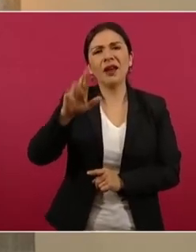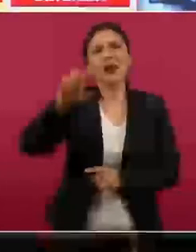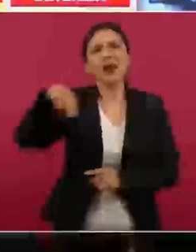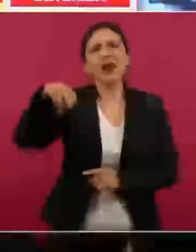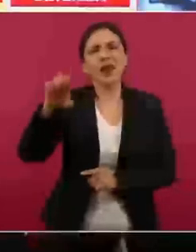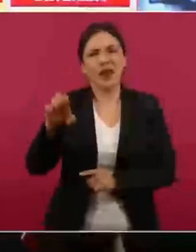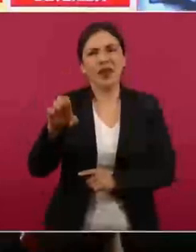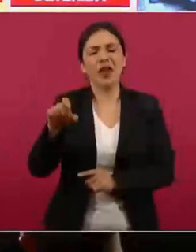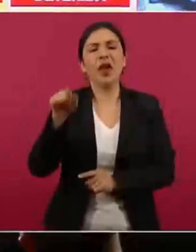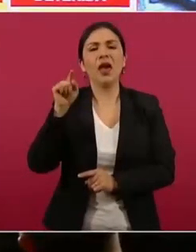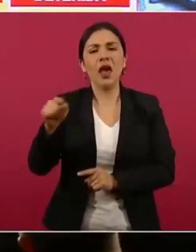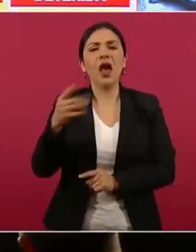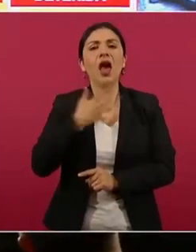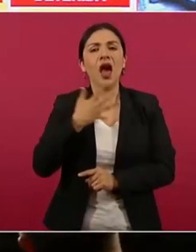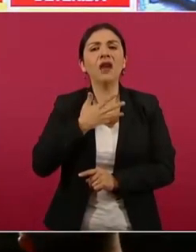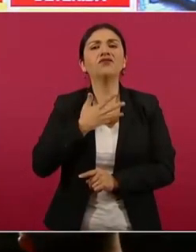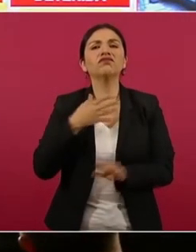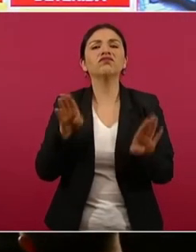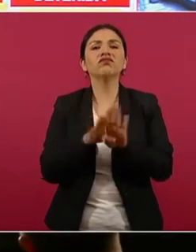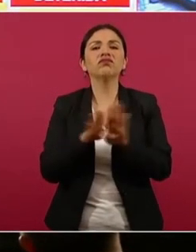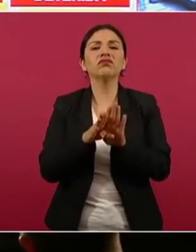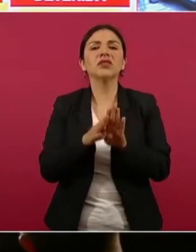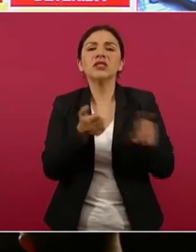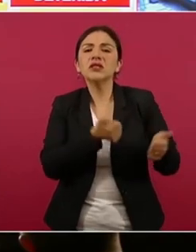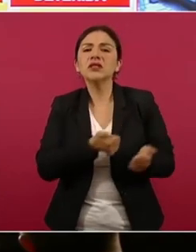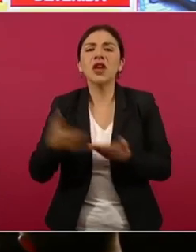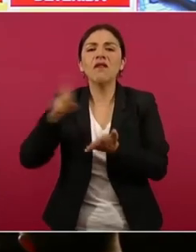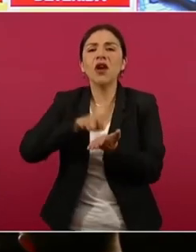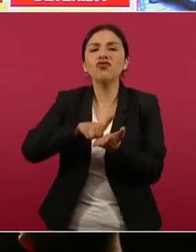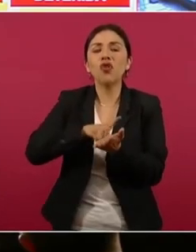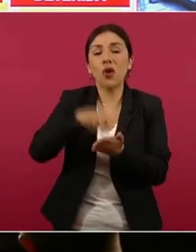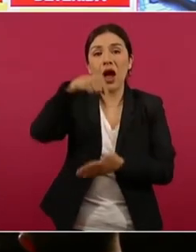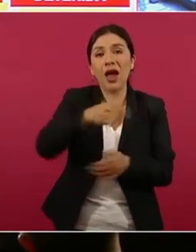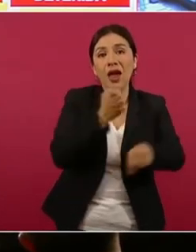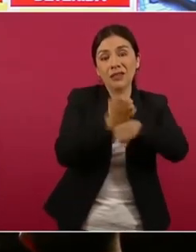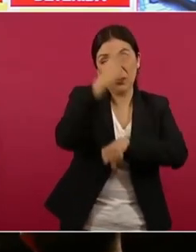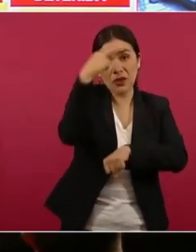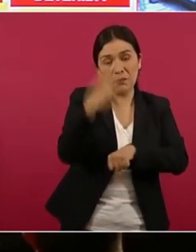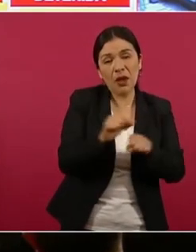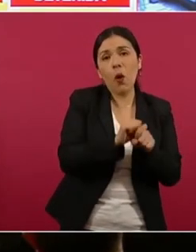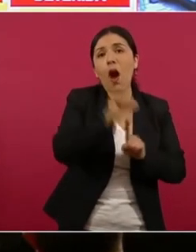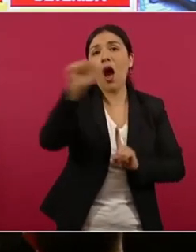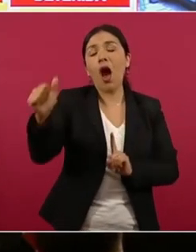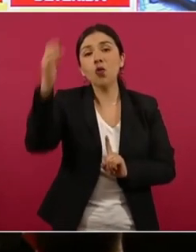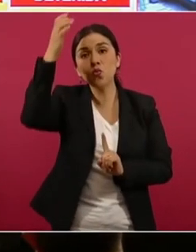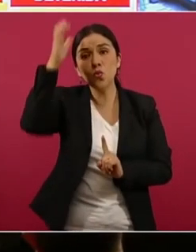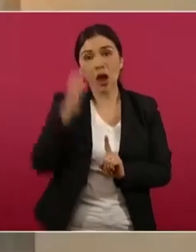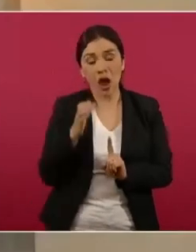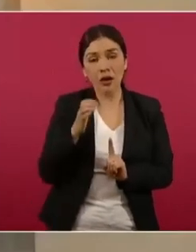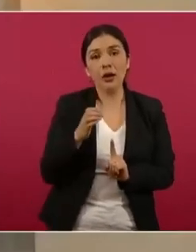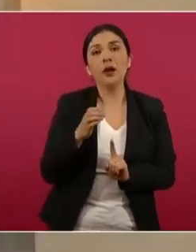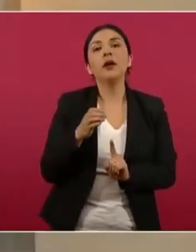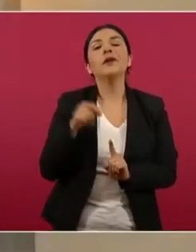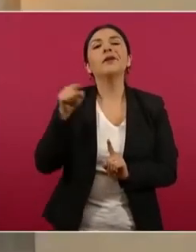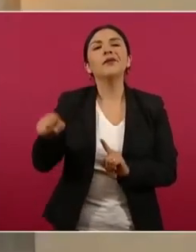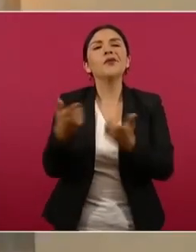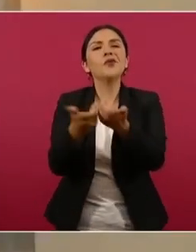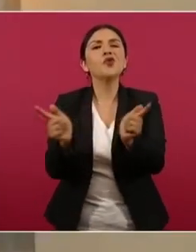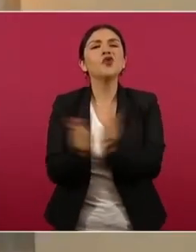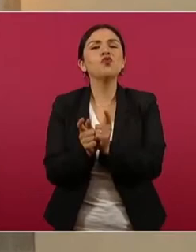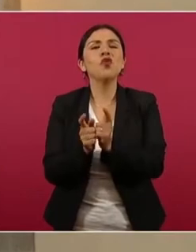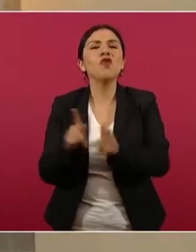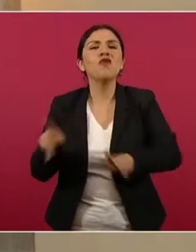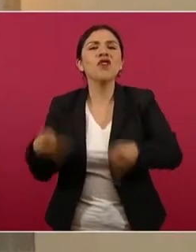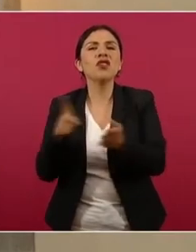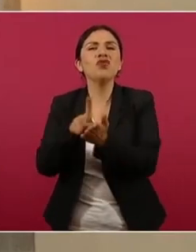encargado del trasiego de droga del Estado de México, entre el Estado de México y Culiacán, para la organización delictiva